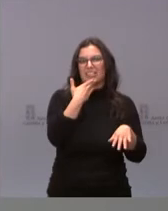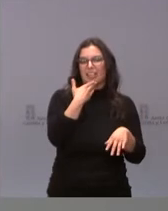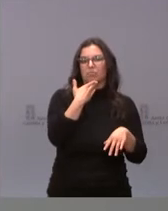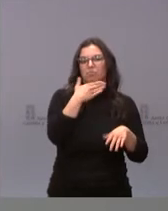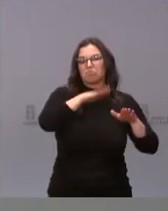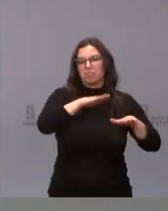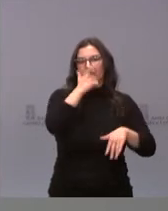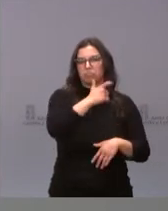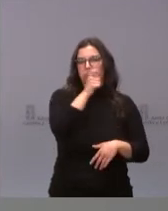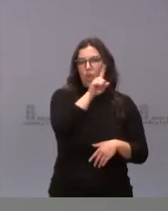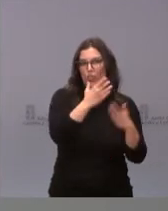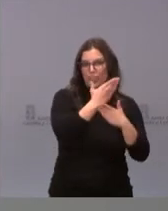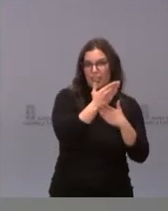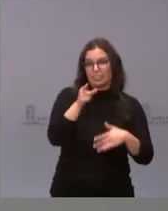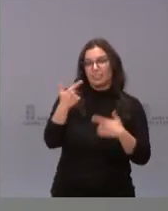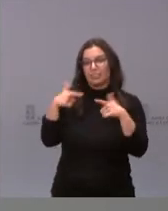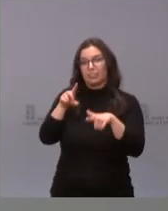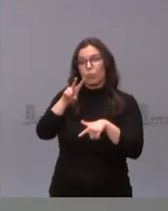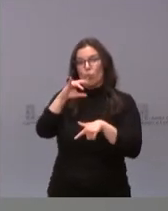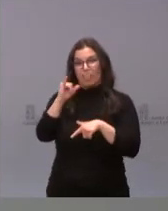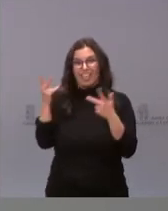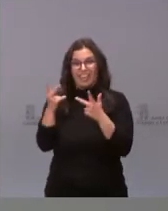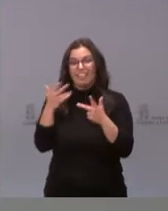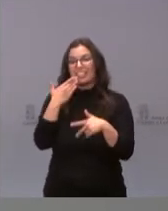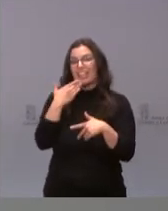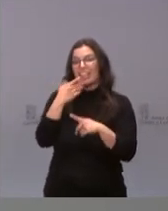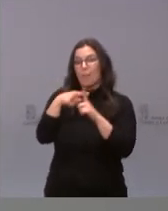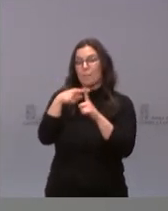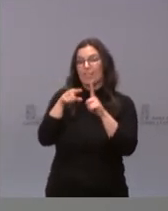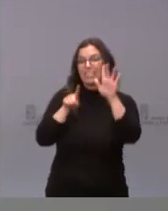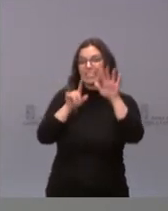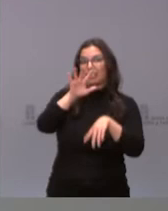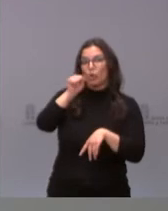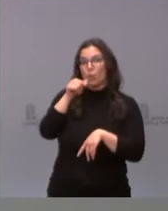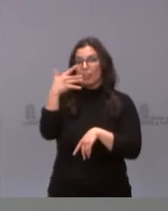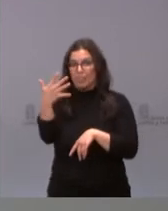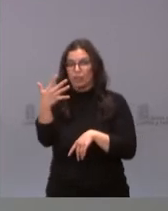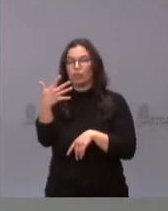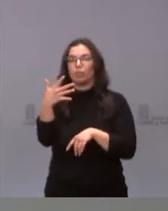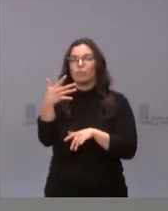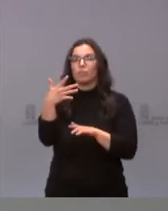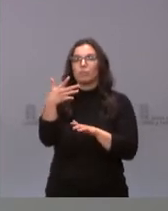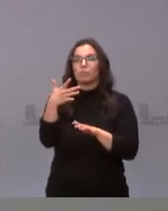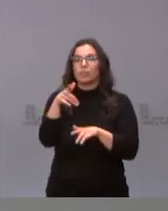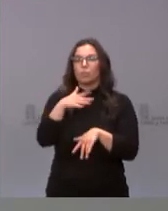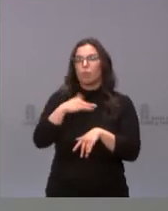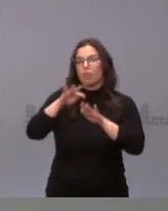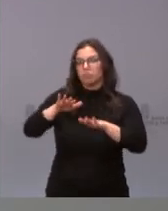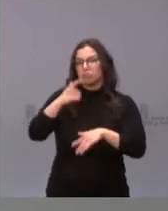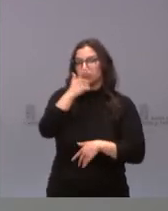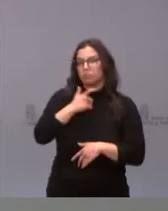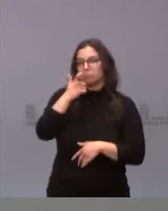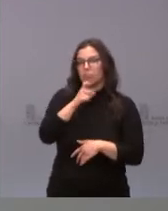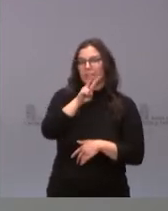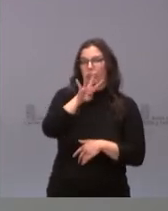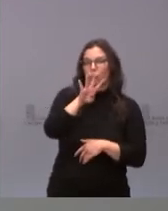días, mientras que la edad media de los pacientes críticos es de 65,5, teniendo un rango entre los 24